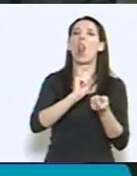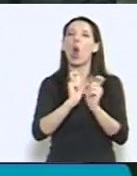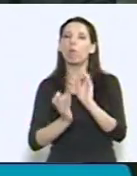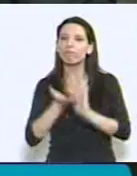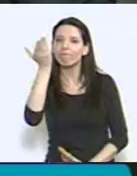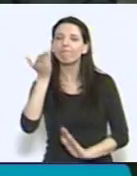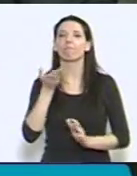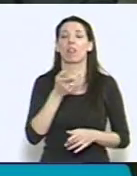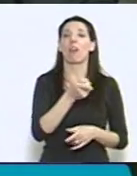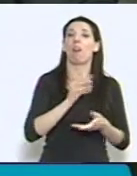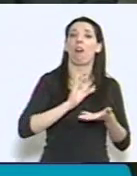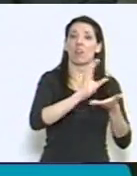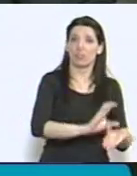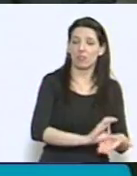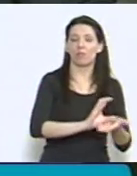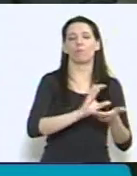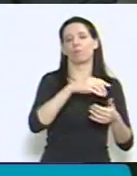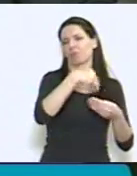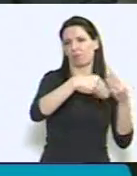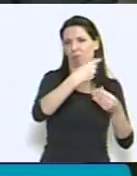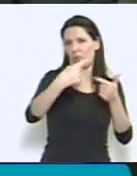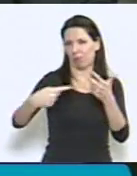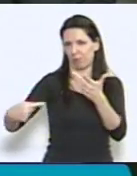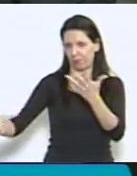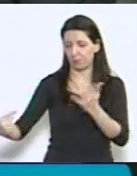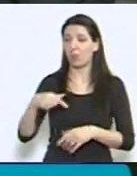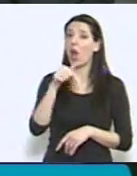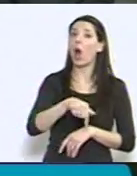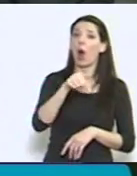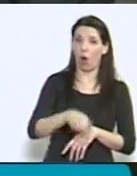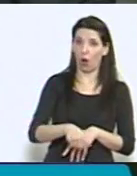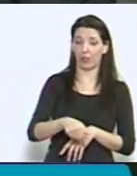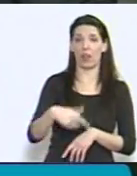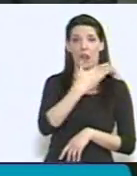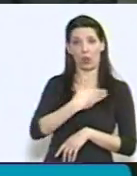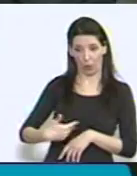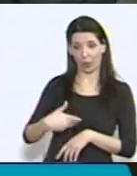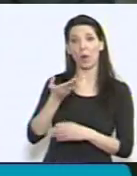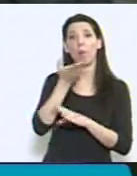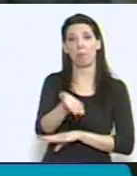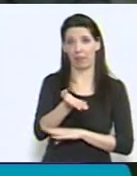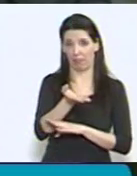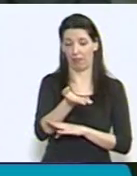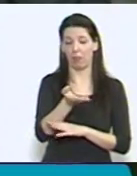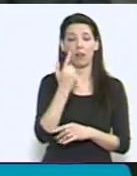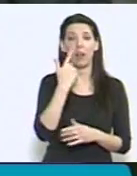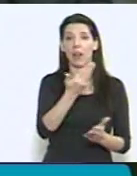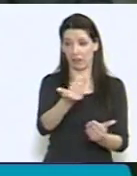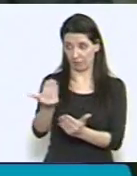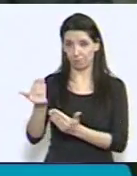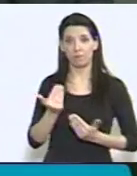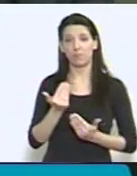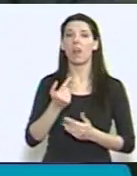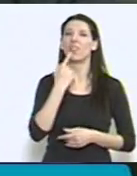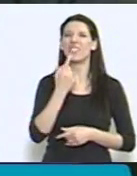estas prestaciones sociales que el oficialismo trae hoy a consideración del recinto, insisto, luego